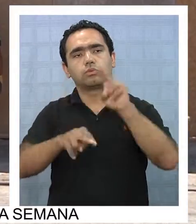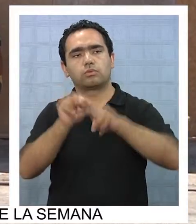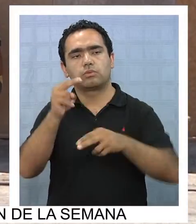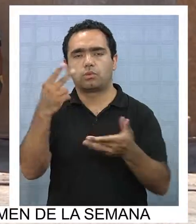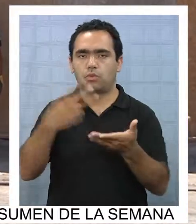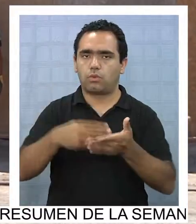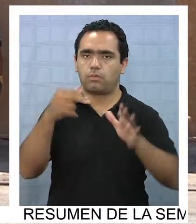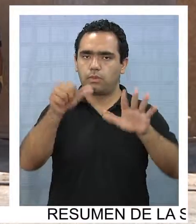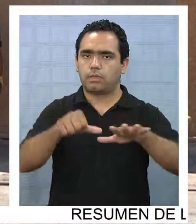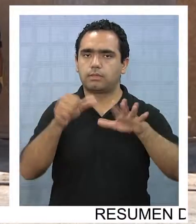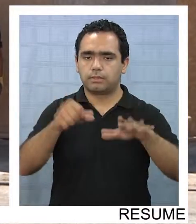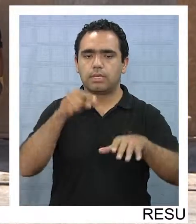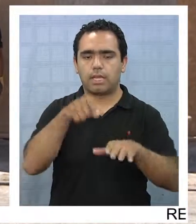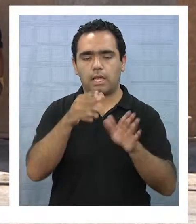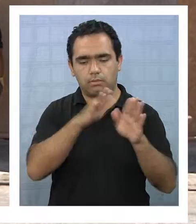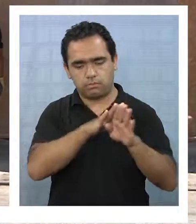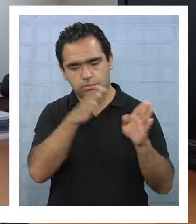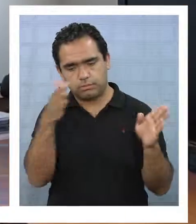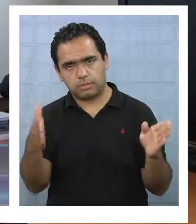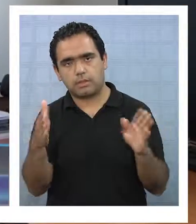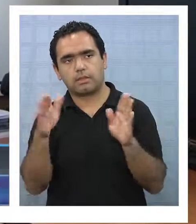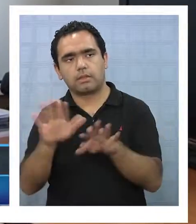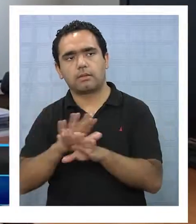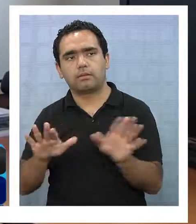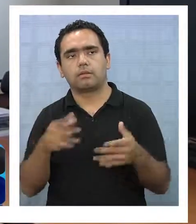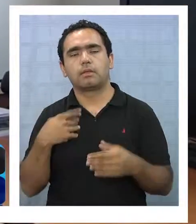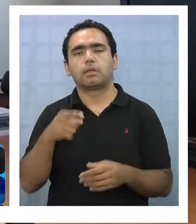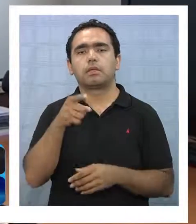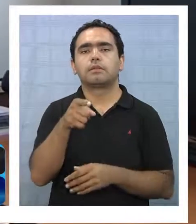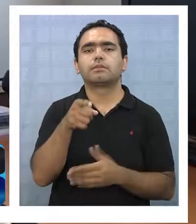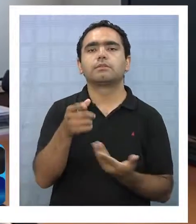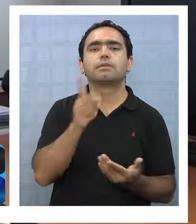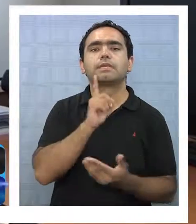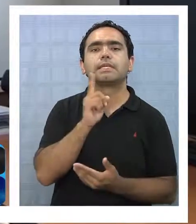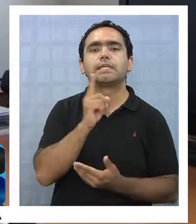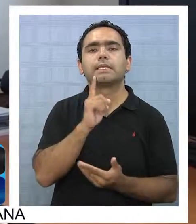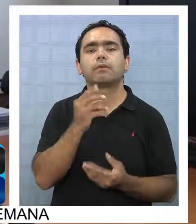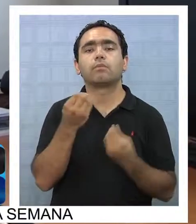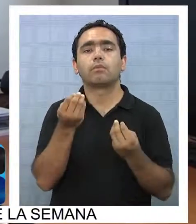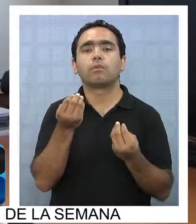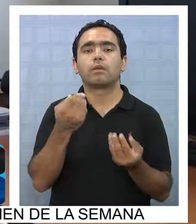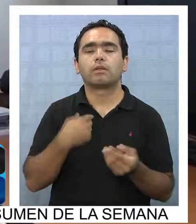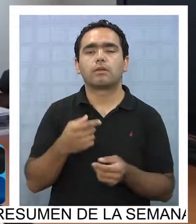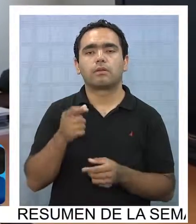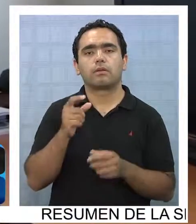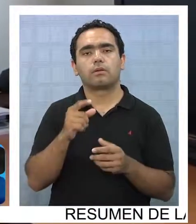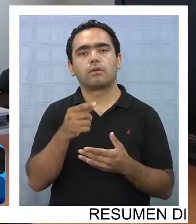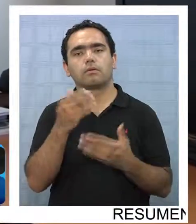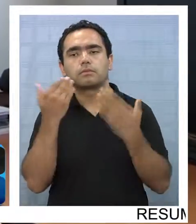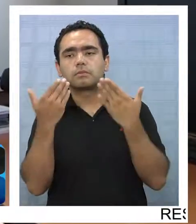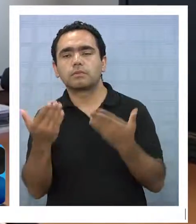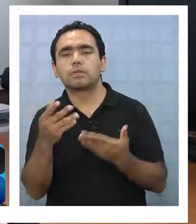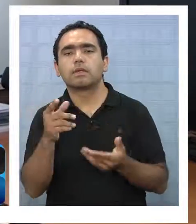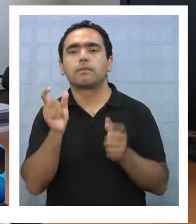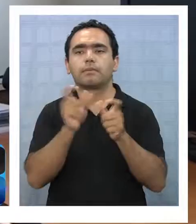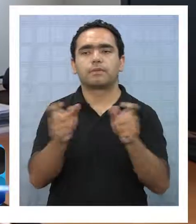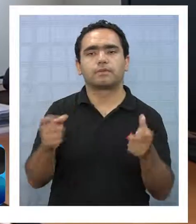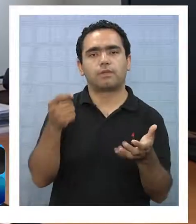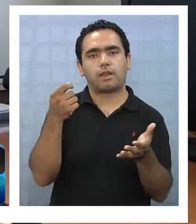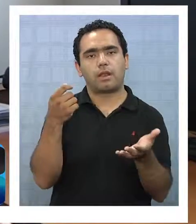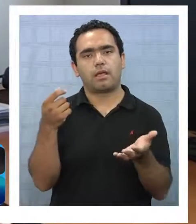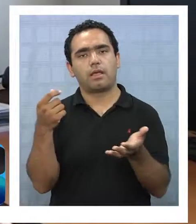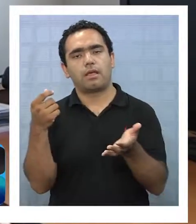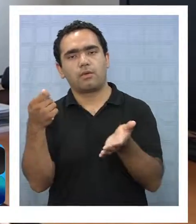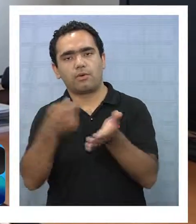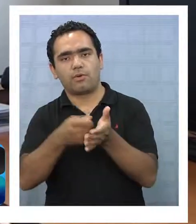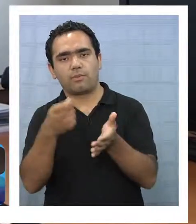del año 2016. Y el gran beneficiado, evidentemente, que son los compradores, que van a evitar pagar sobreprecios por efecto de